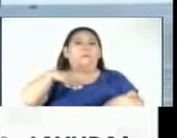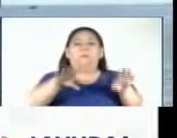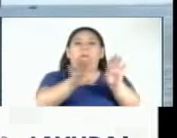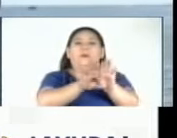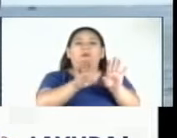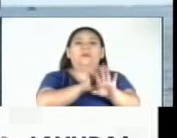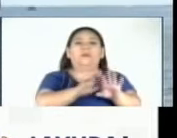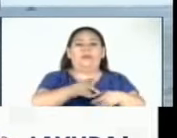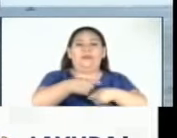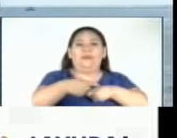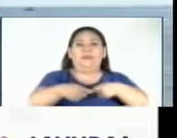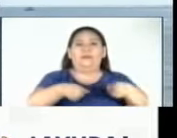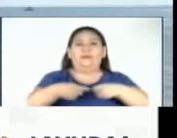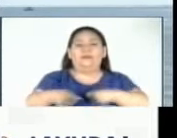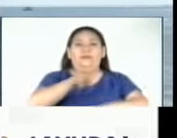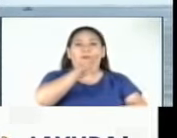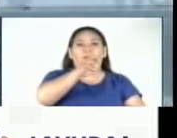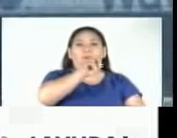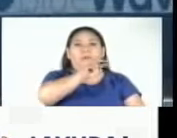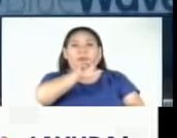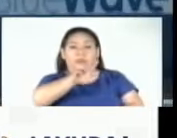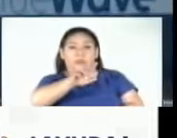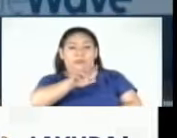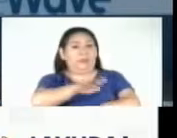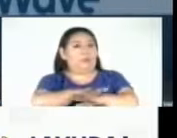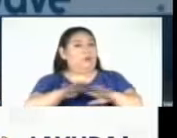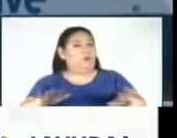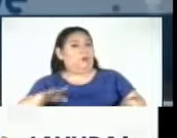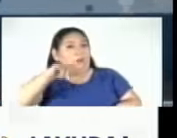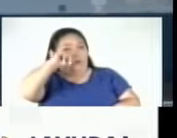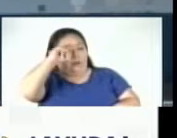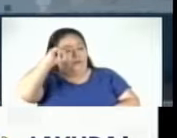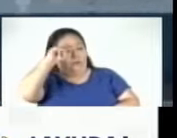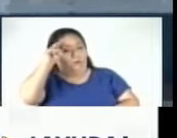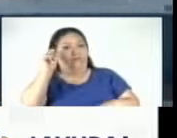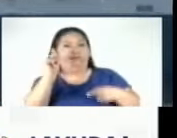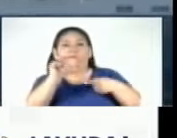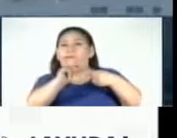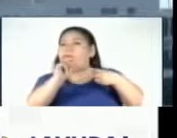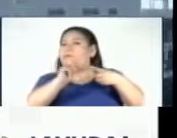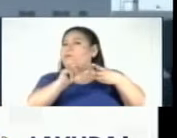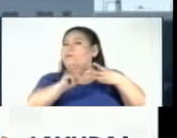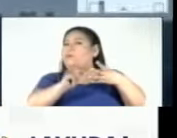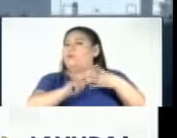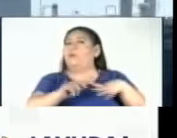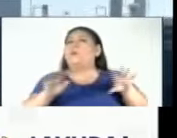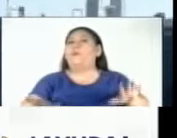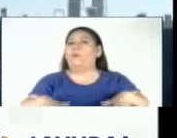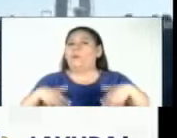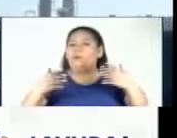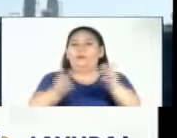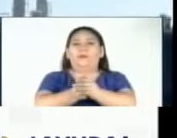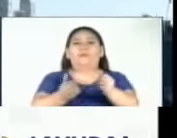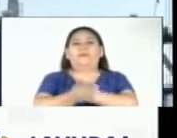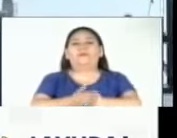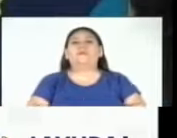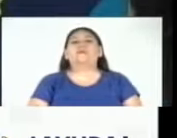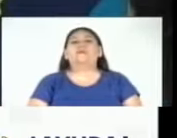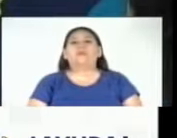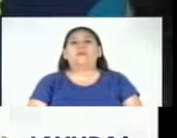Costa Rica en diciembre del 2023. La funcionaria destacó algunos factores que influyeron en la suspensión de este.